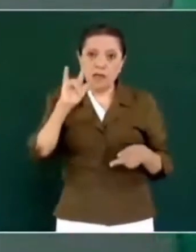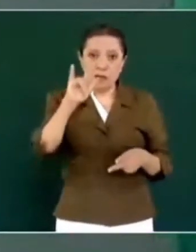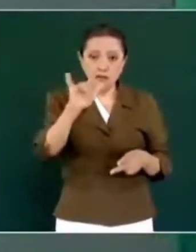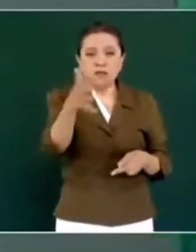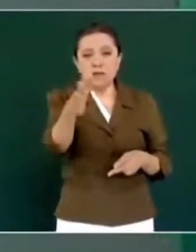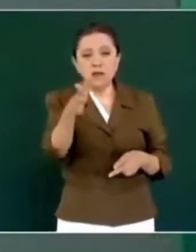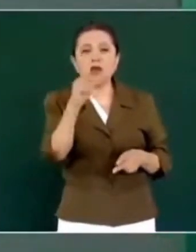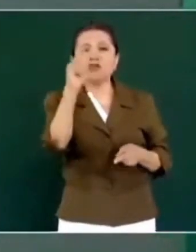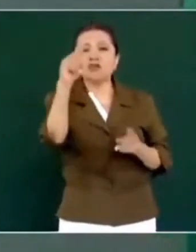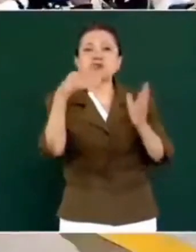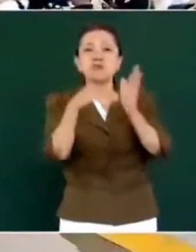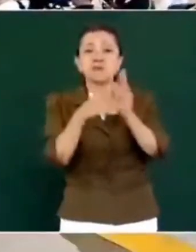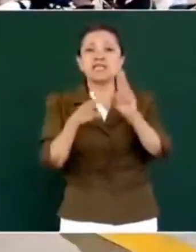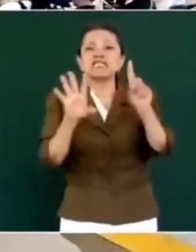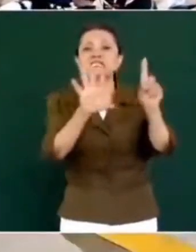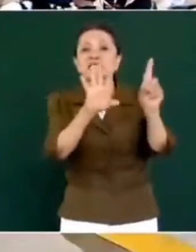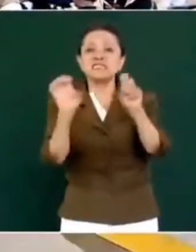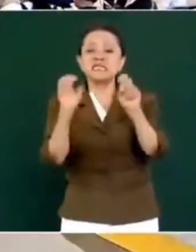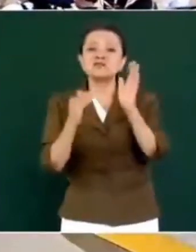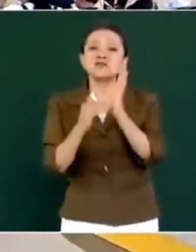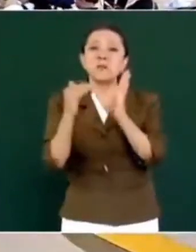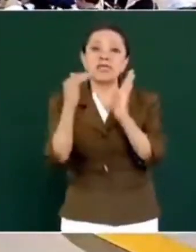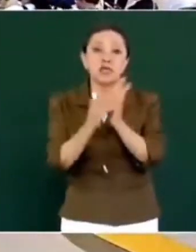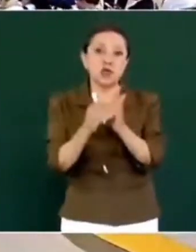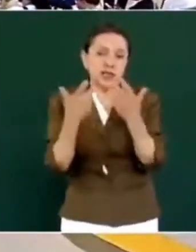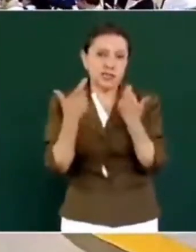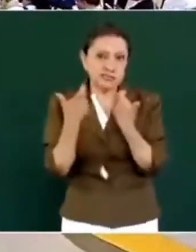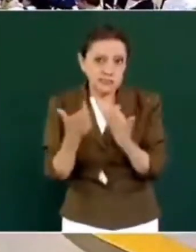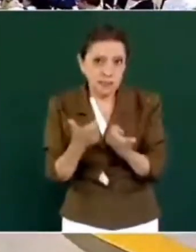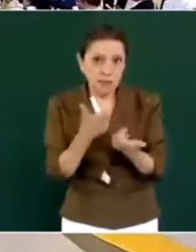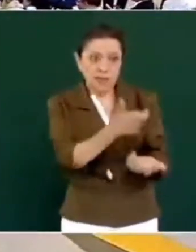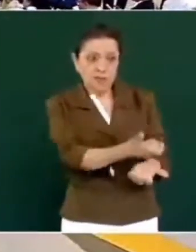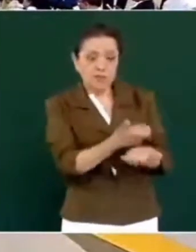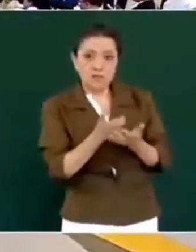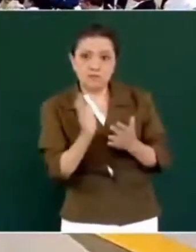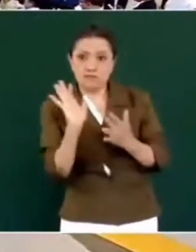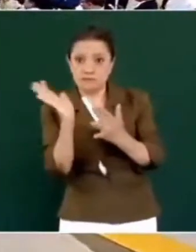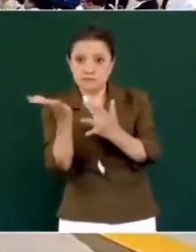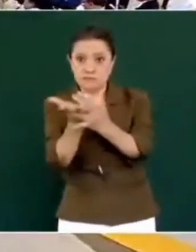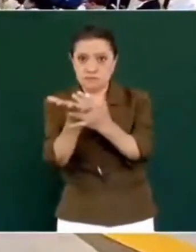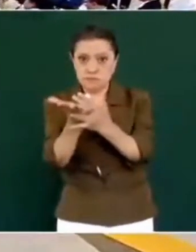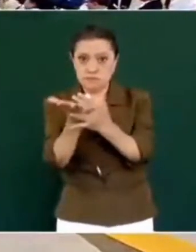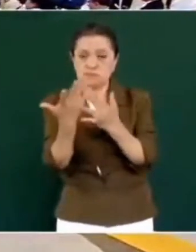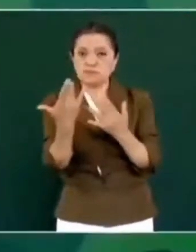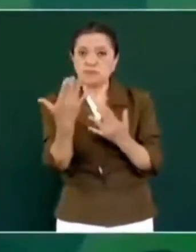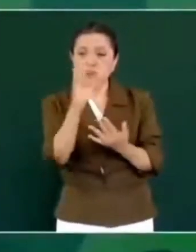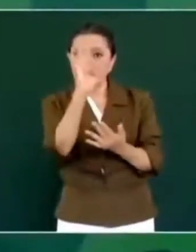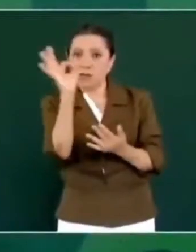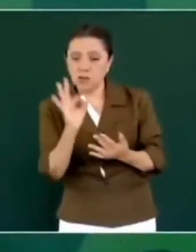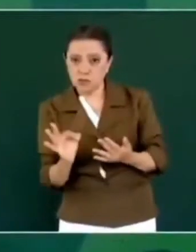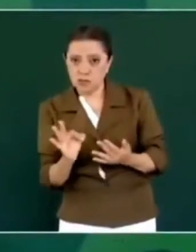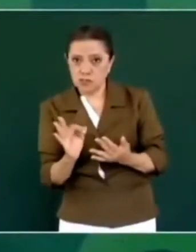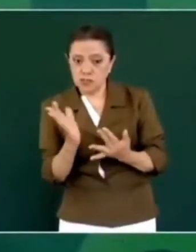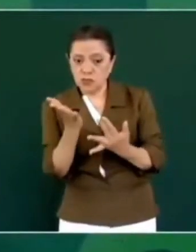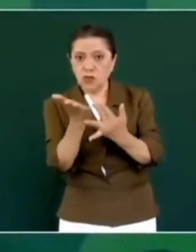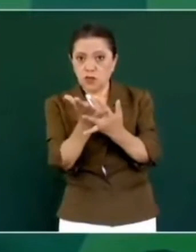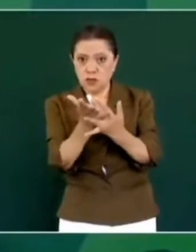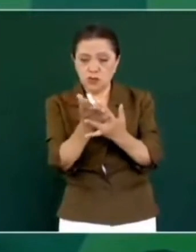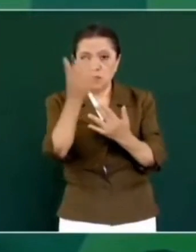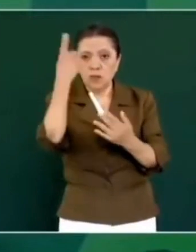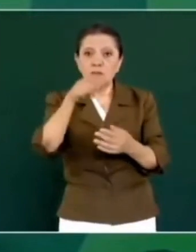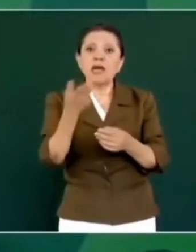mil seiscientos millones de pesos. La mitad para un hospital